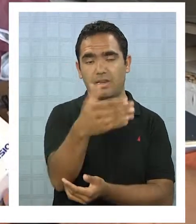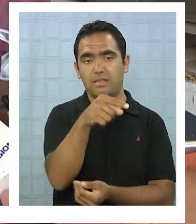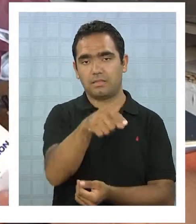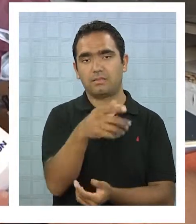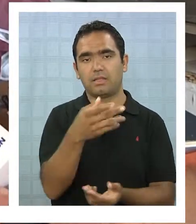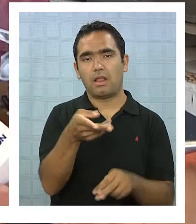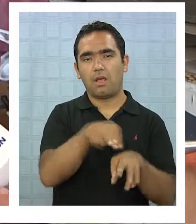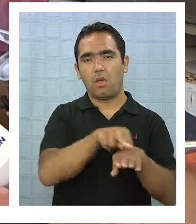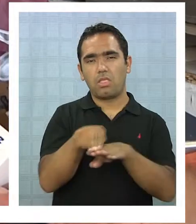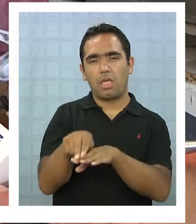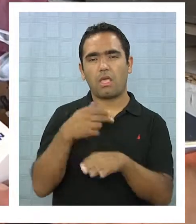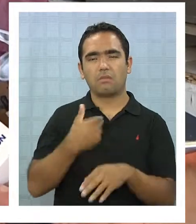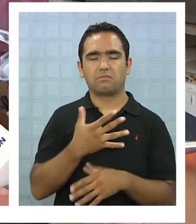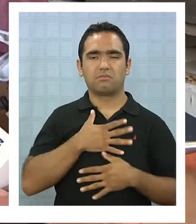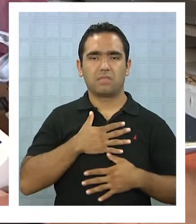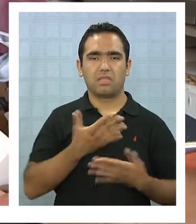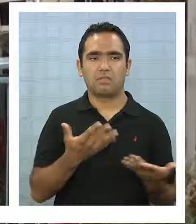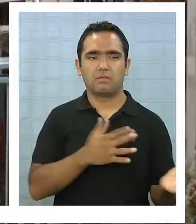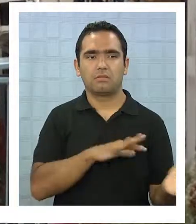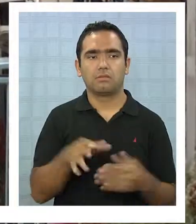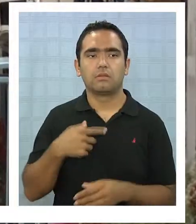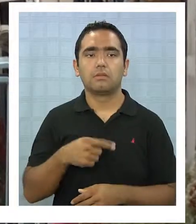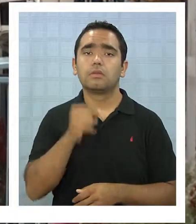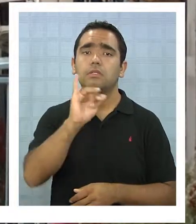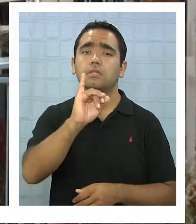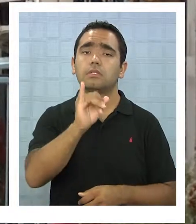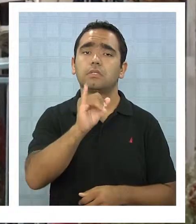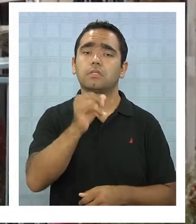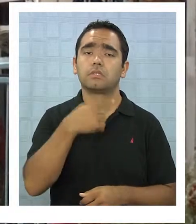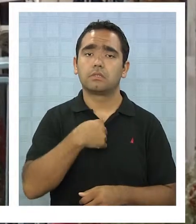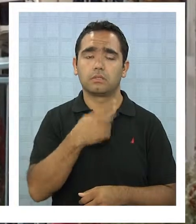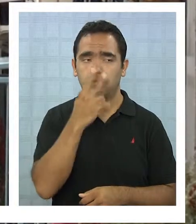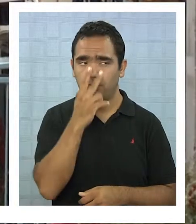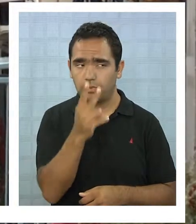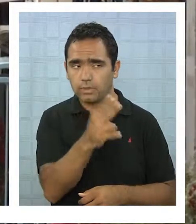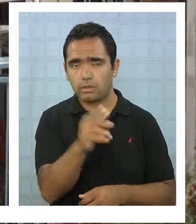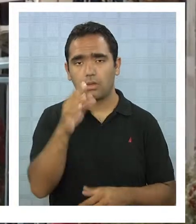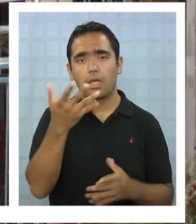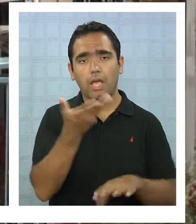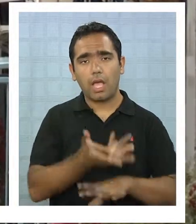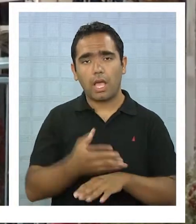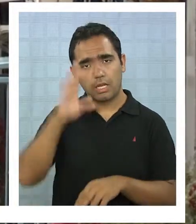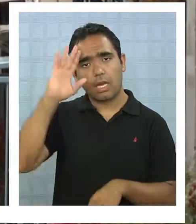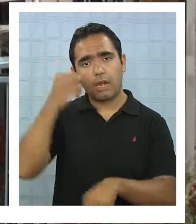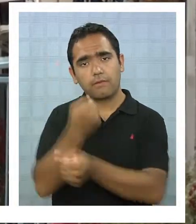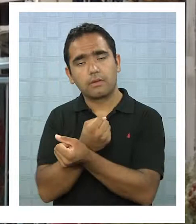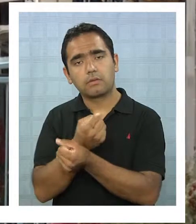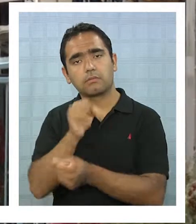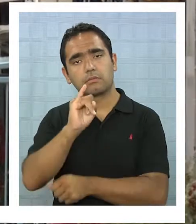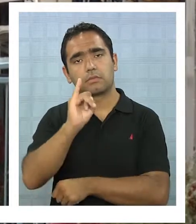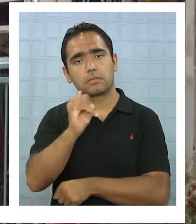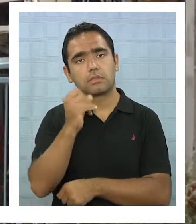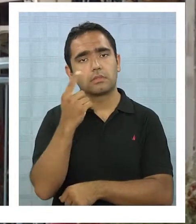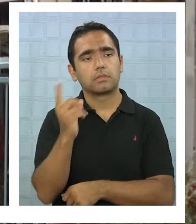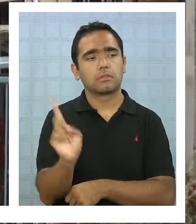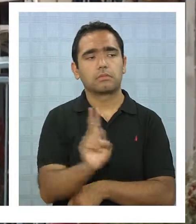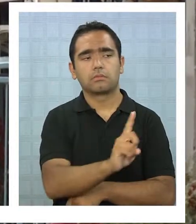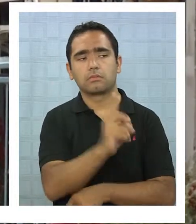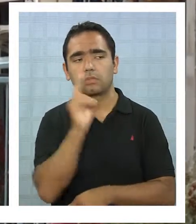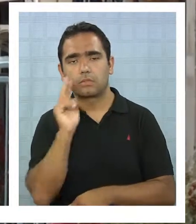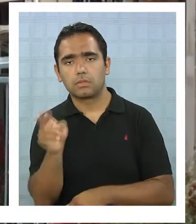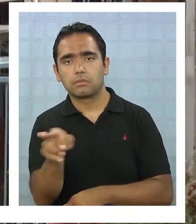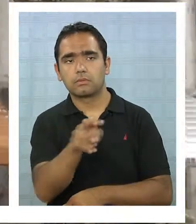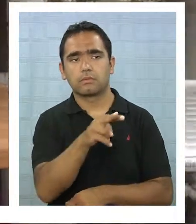da miedo. ¿Todo ciudadano de la policía? Sí, ahora me he dado cuenta que los carabineros están dando vuelta más